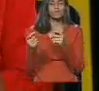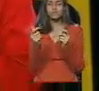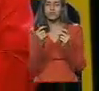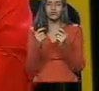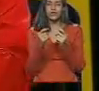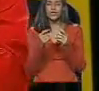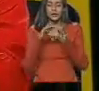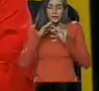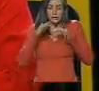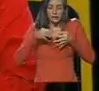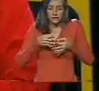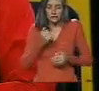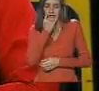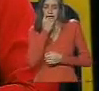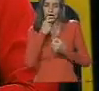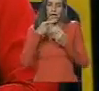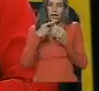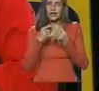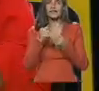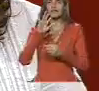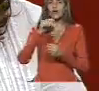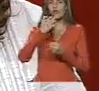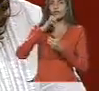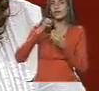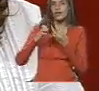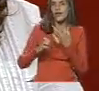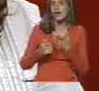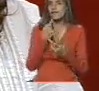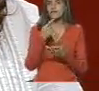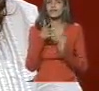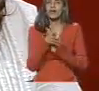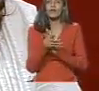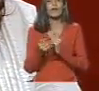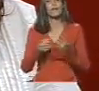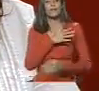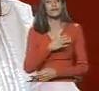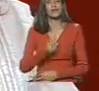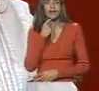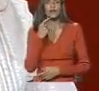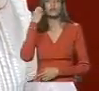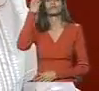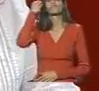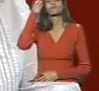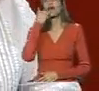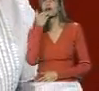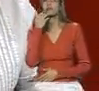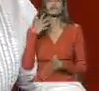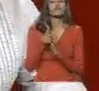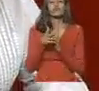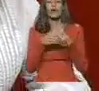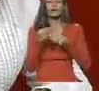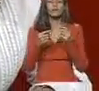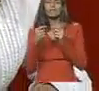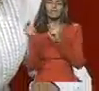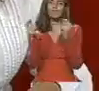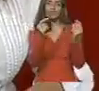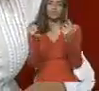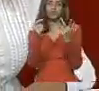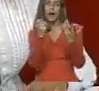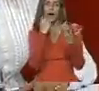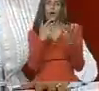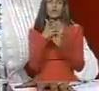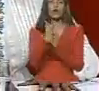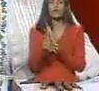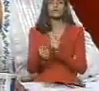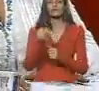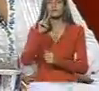y surgen las cinco líneas estratégicas que el presidente nos lanzó para la reflexión, para provocar la discusión. Nos la